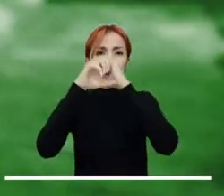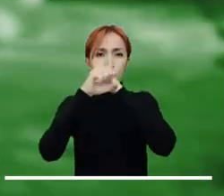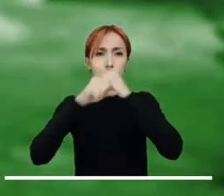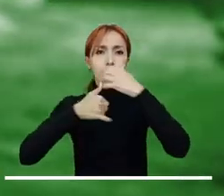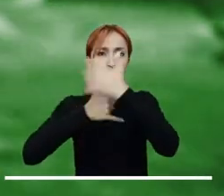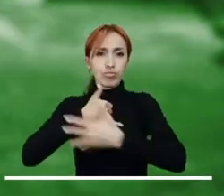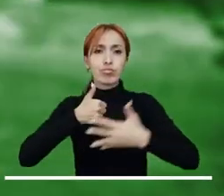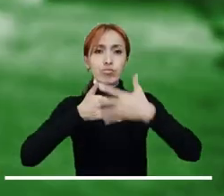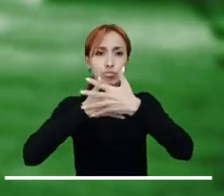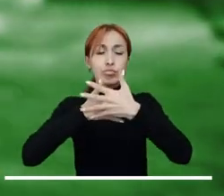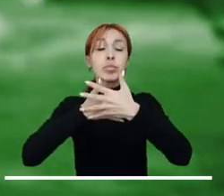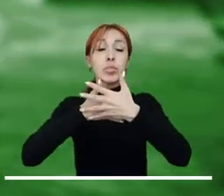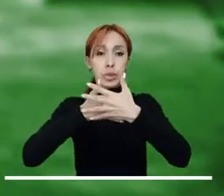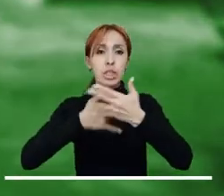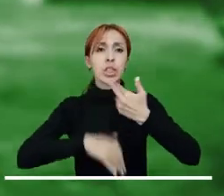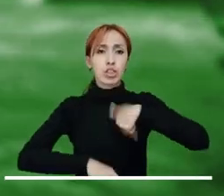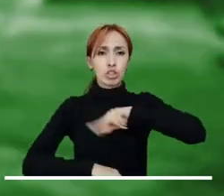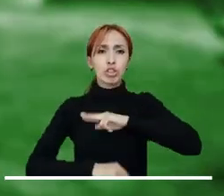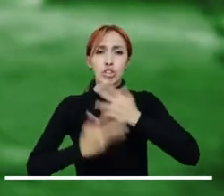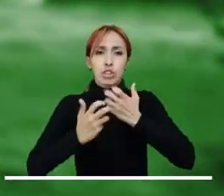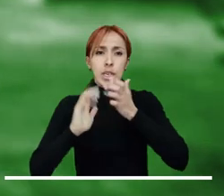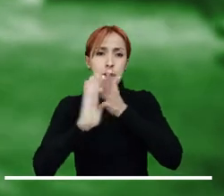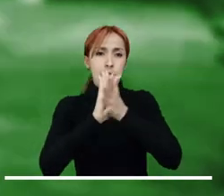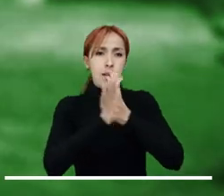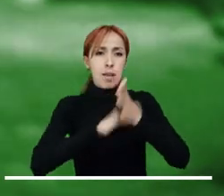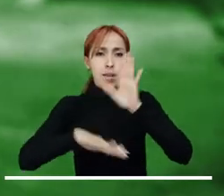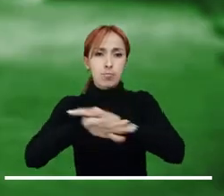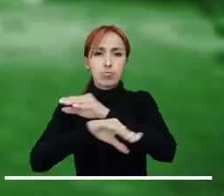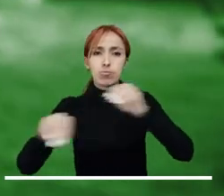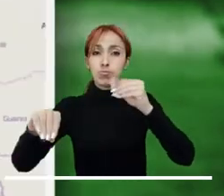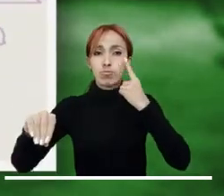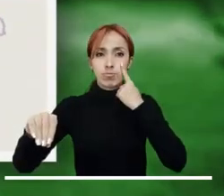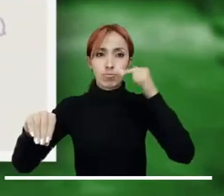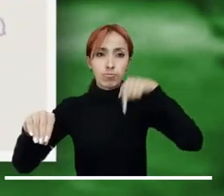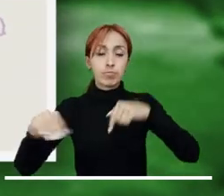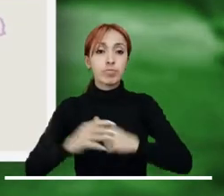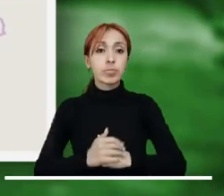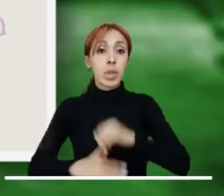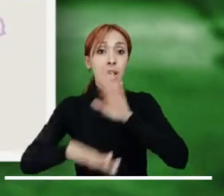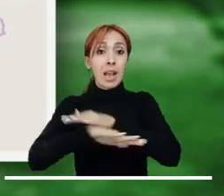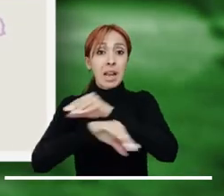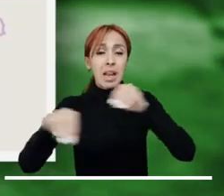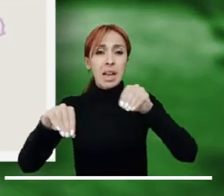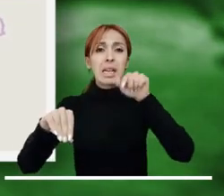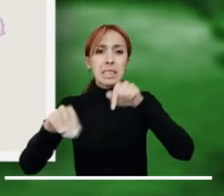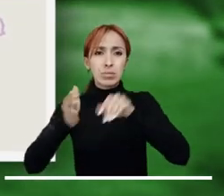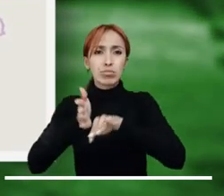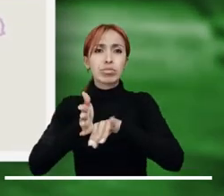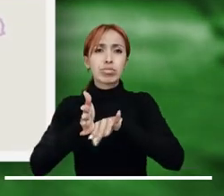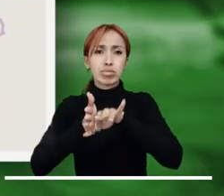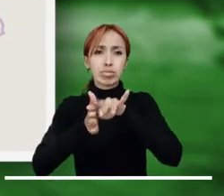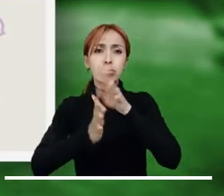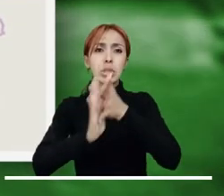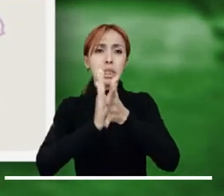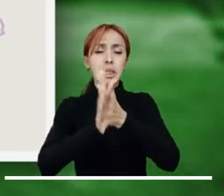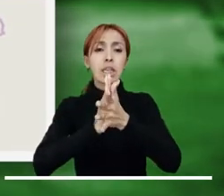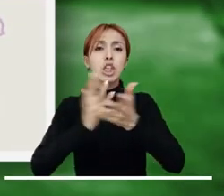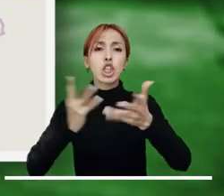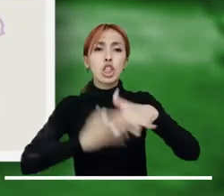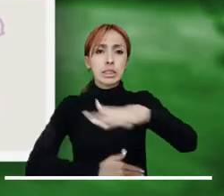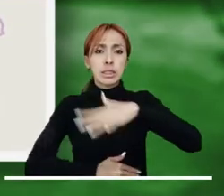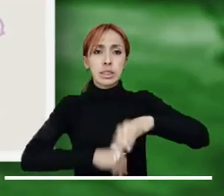Anochece en todo el territorio nacional y nosotros les traemos las alertas más relevantes. Alerta por las inundaciones